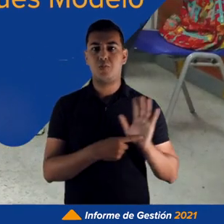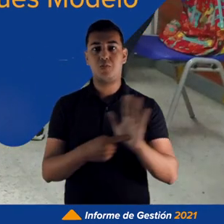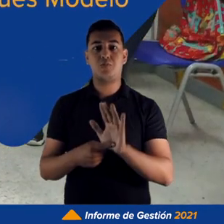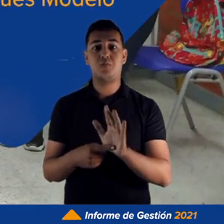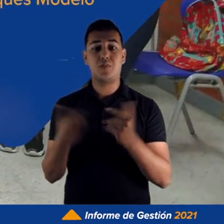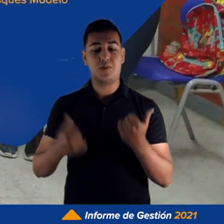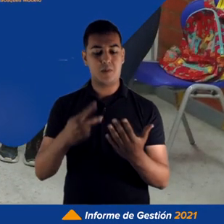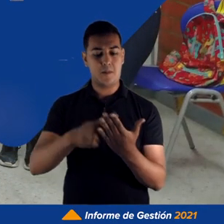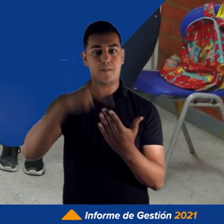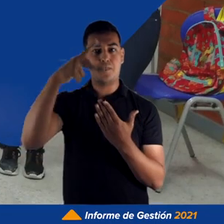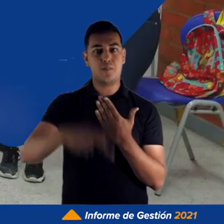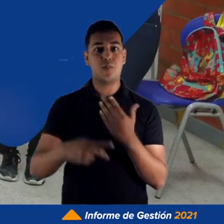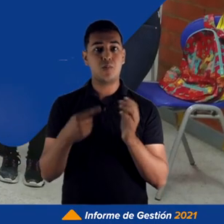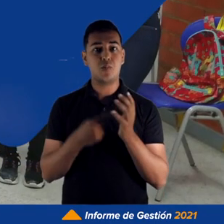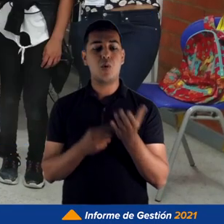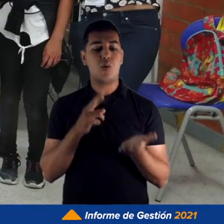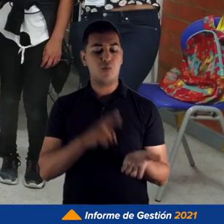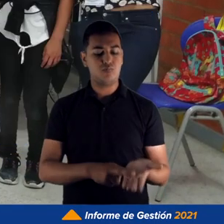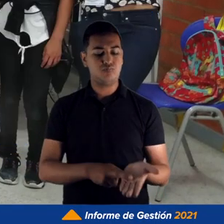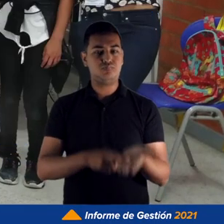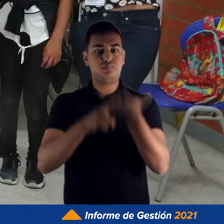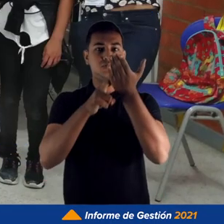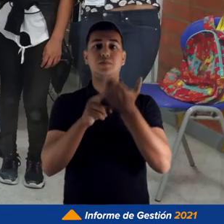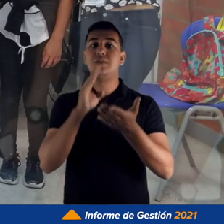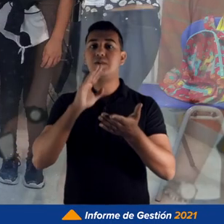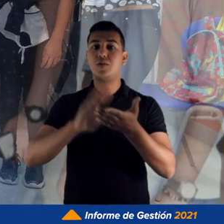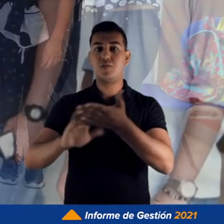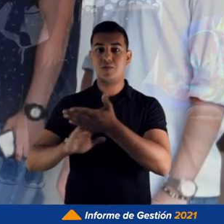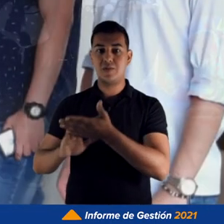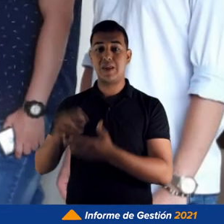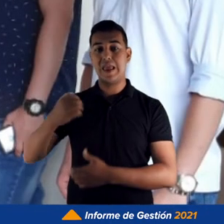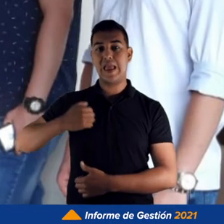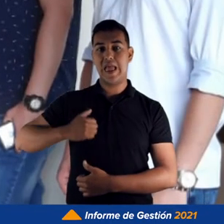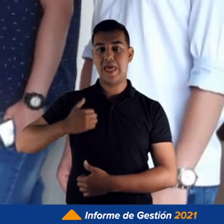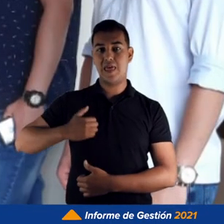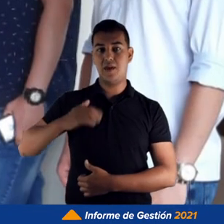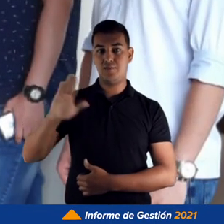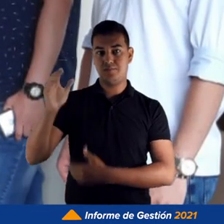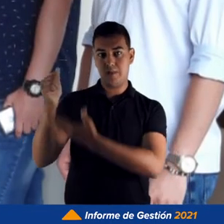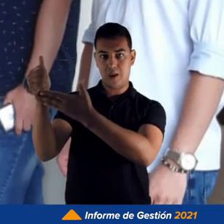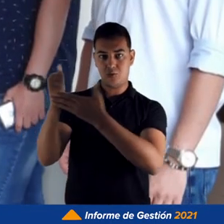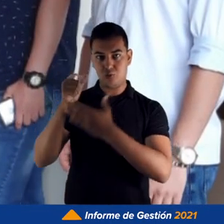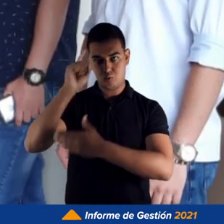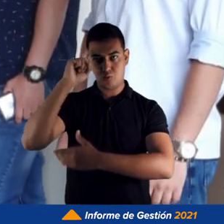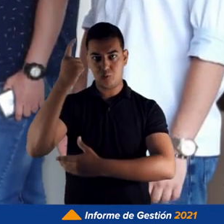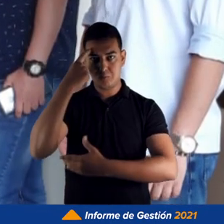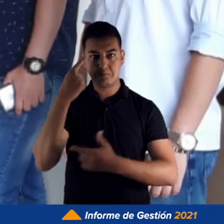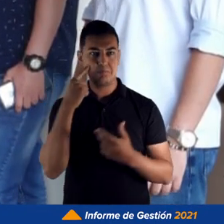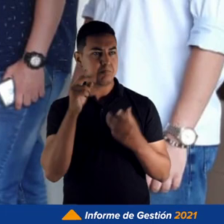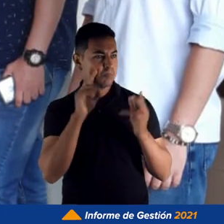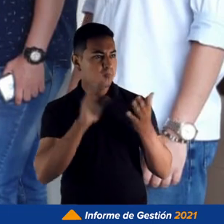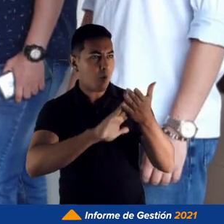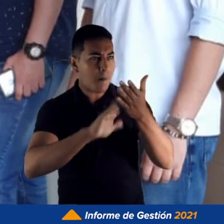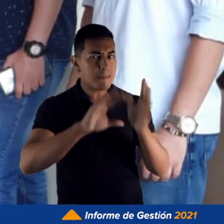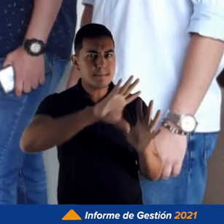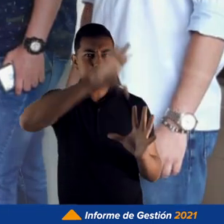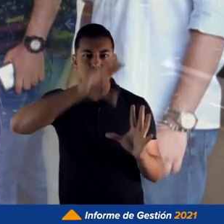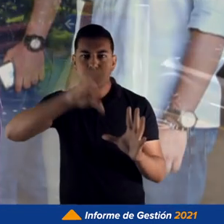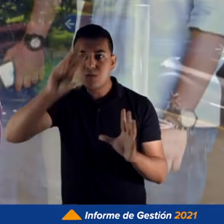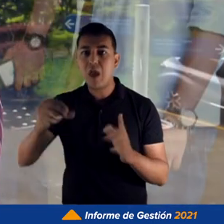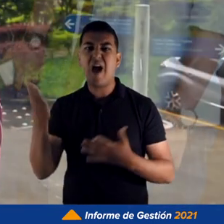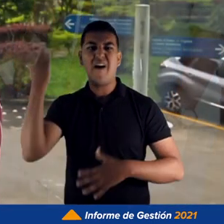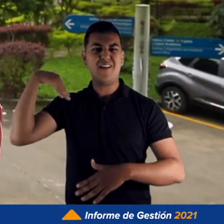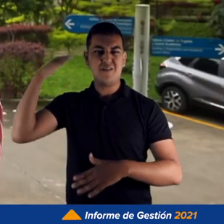proyectos más destacados es el proyecto de restauración, financiado por el gobierno de Canadá que pretende la restauración de paisajes